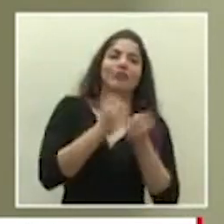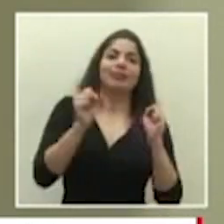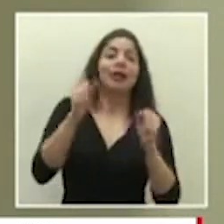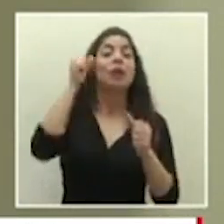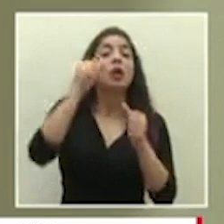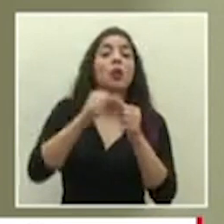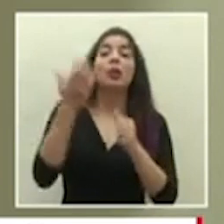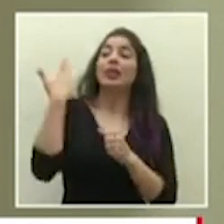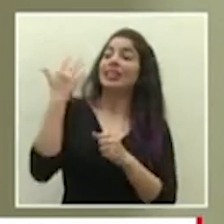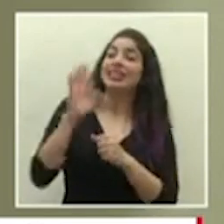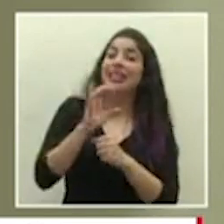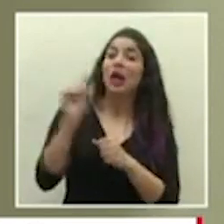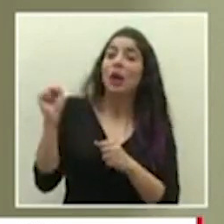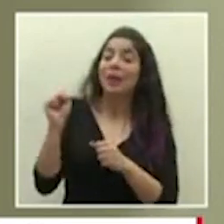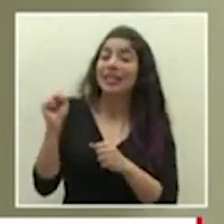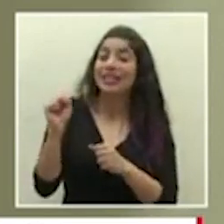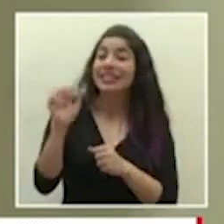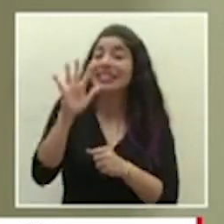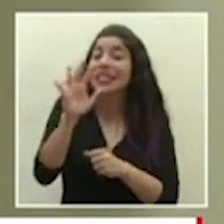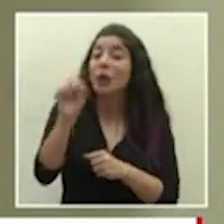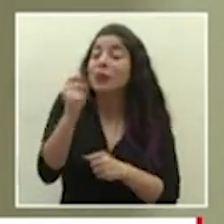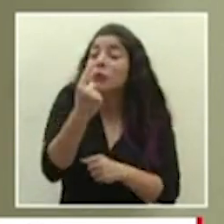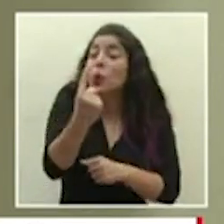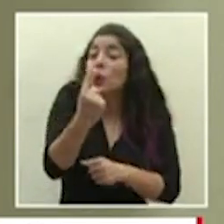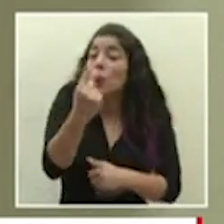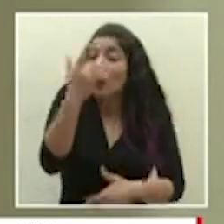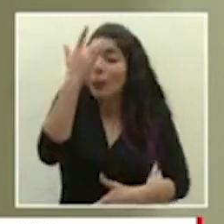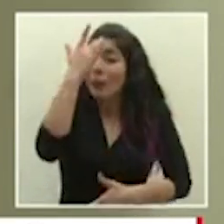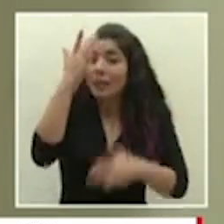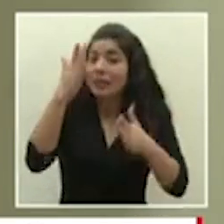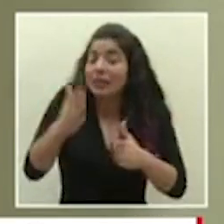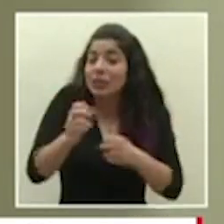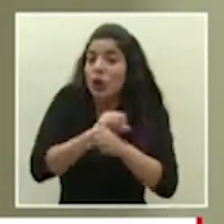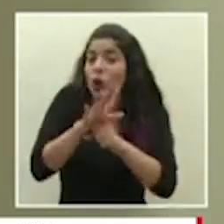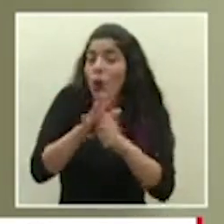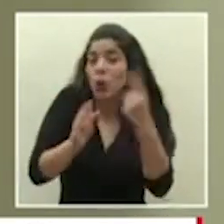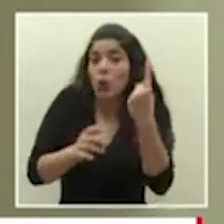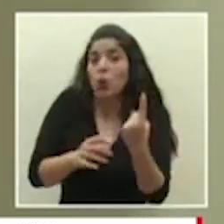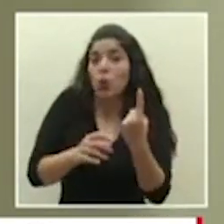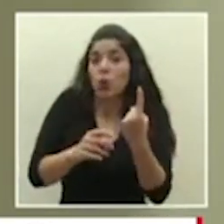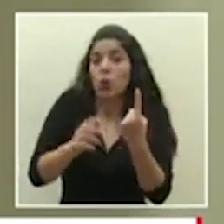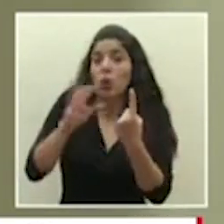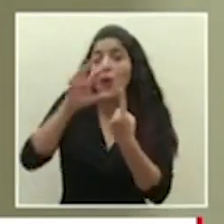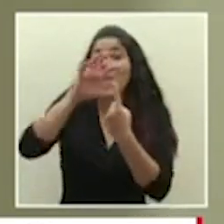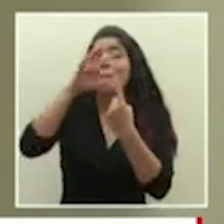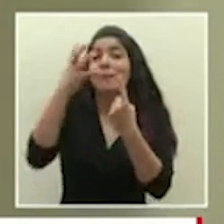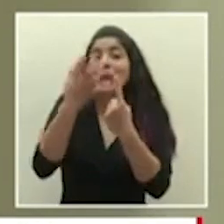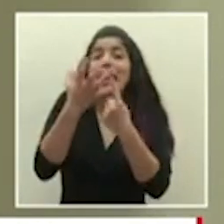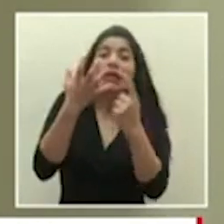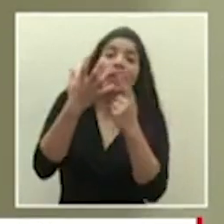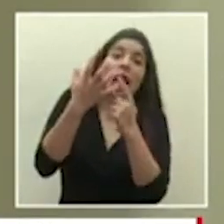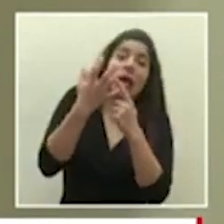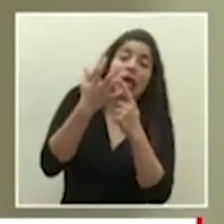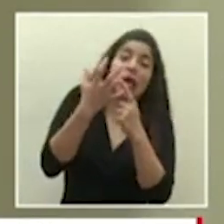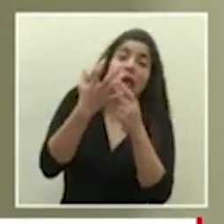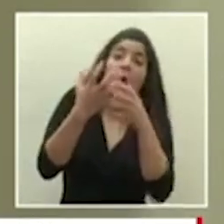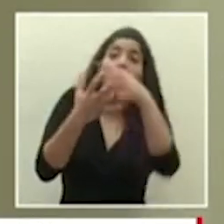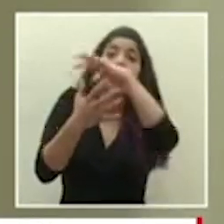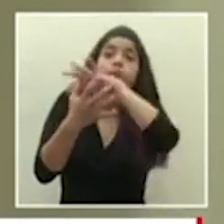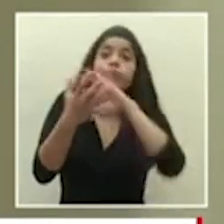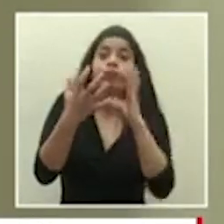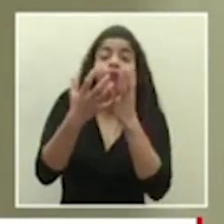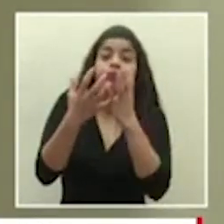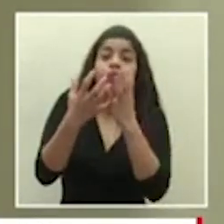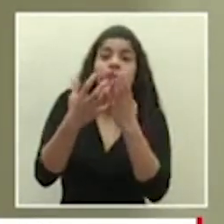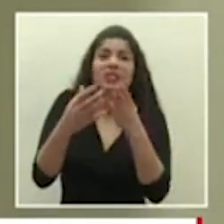cinco meses hubo un único paciente con covid-19 en el otro lado del planeta y el planeta se cerró